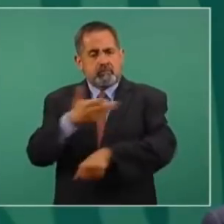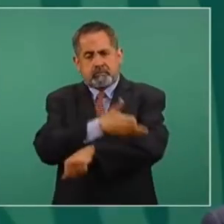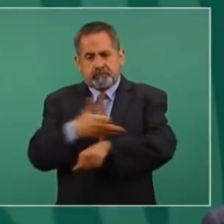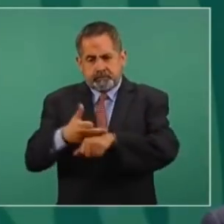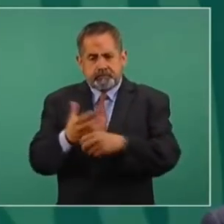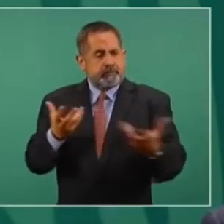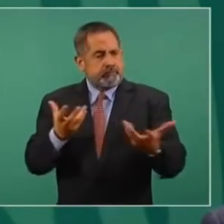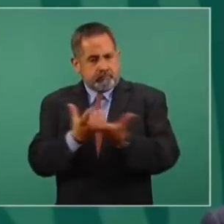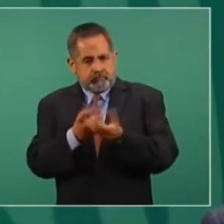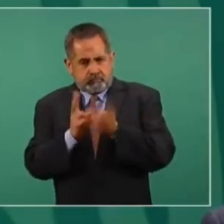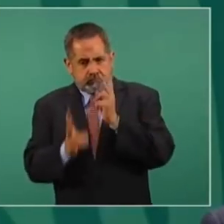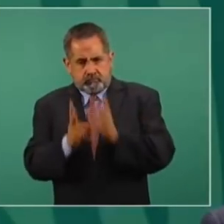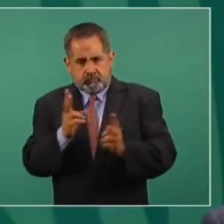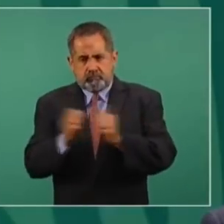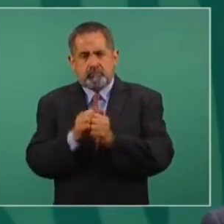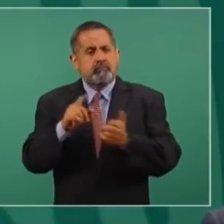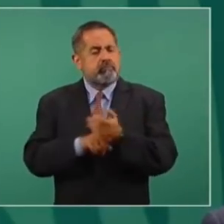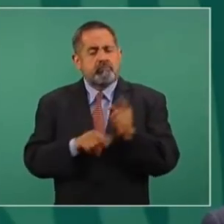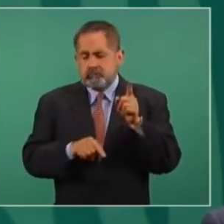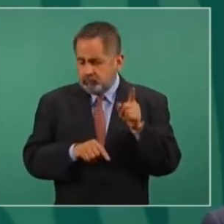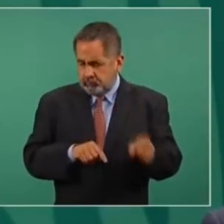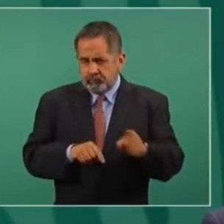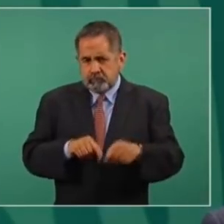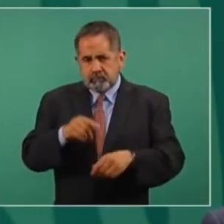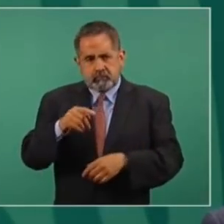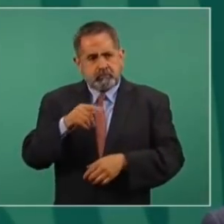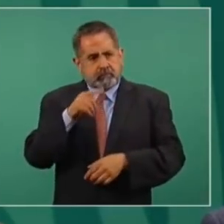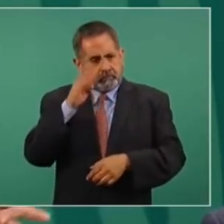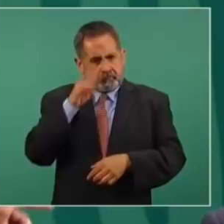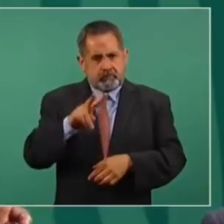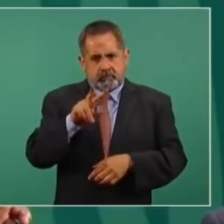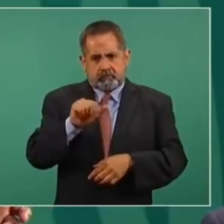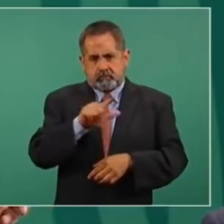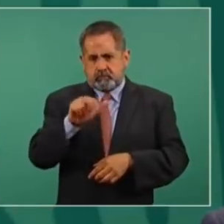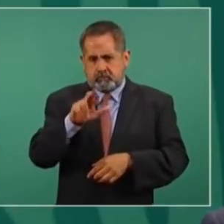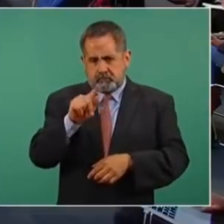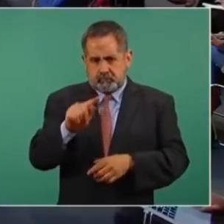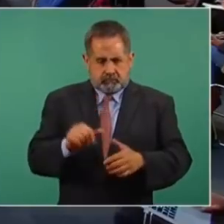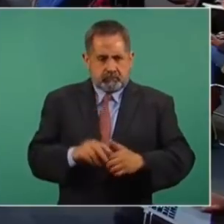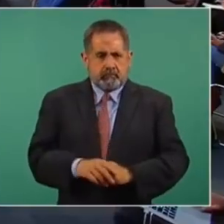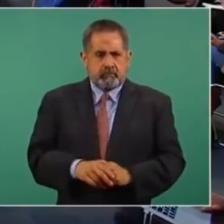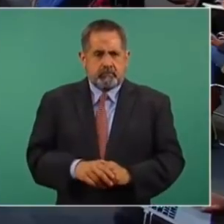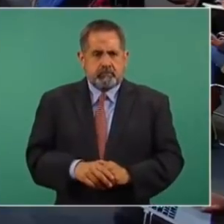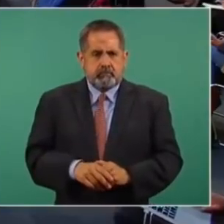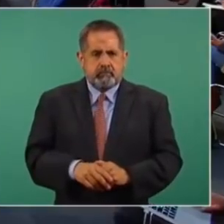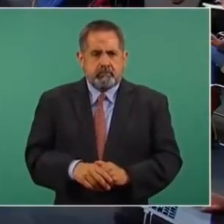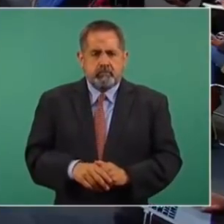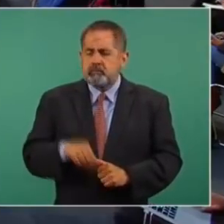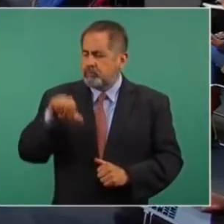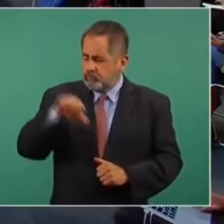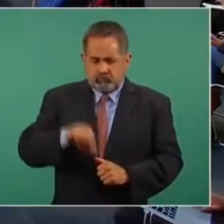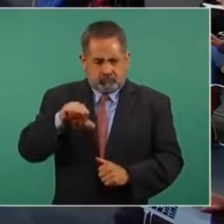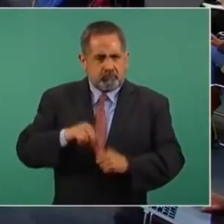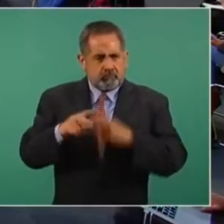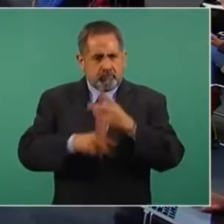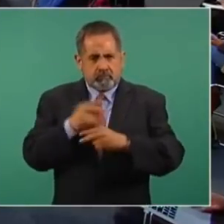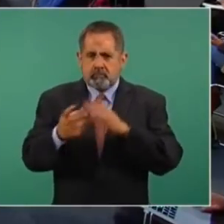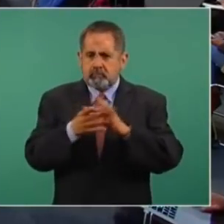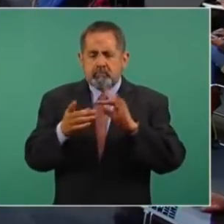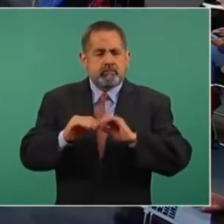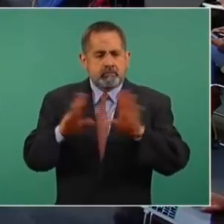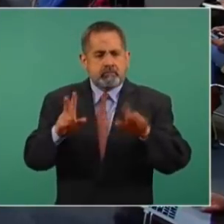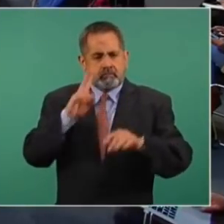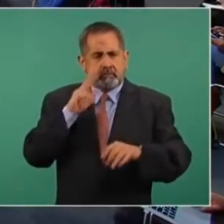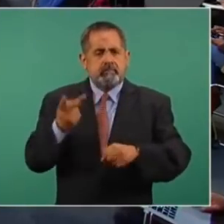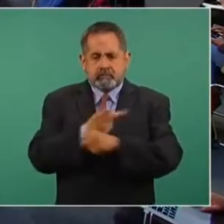los familiares del señor Vallarta. Ayer también se les recibió, señor. Sí, y hoy mismo para aclarar sobre